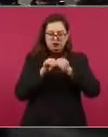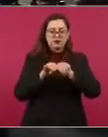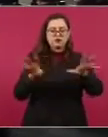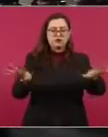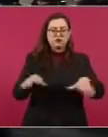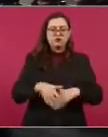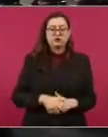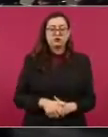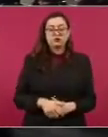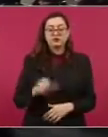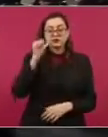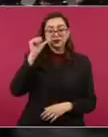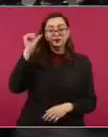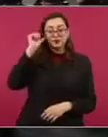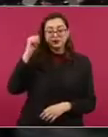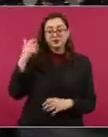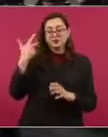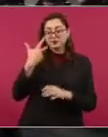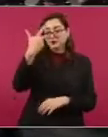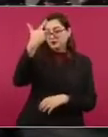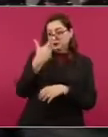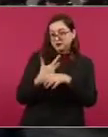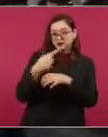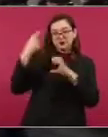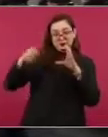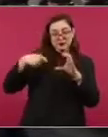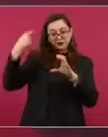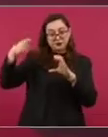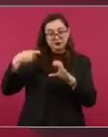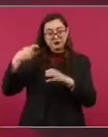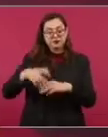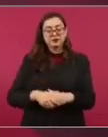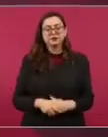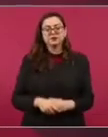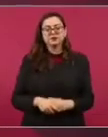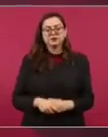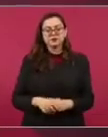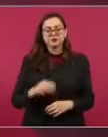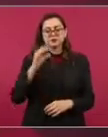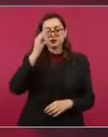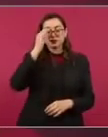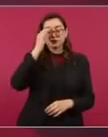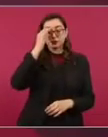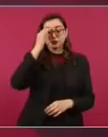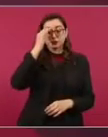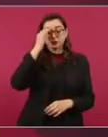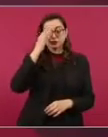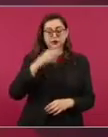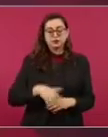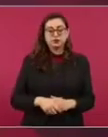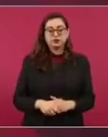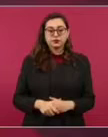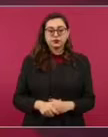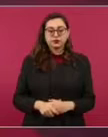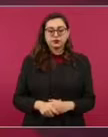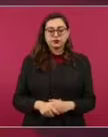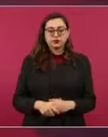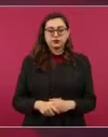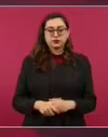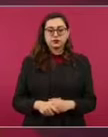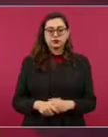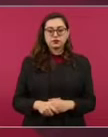ayer. Creo que fue también prudente la postura